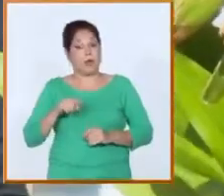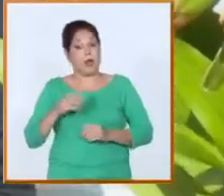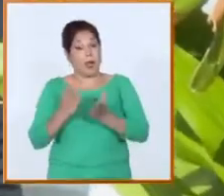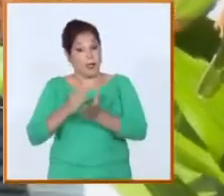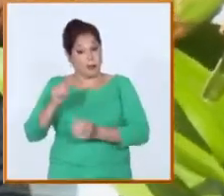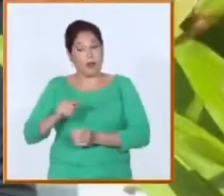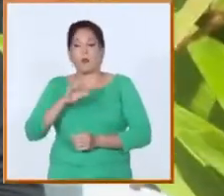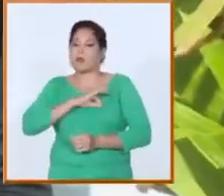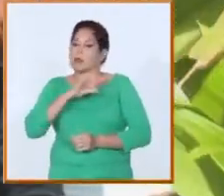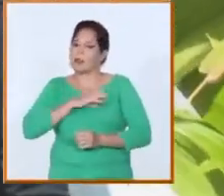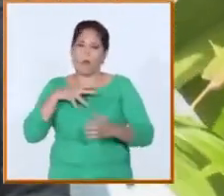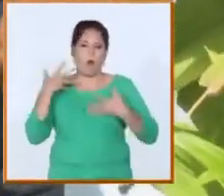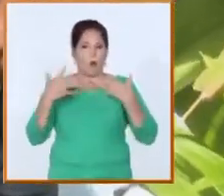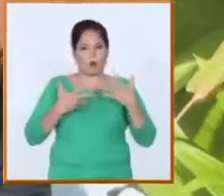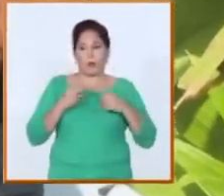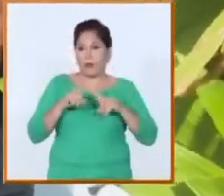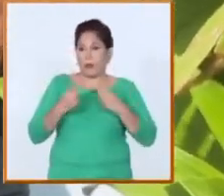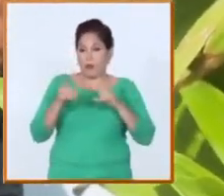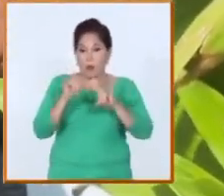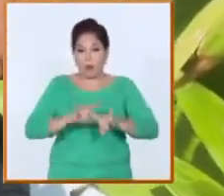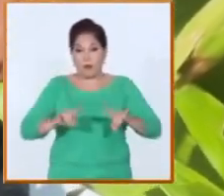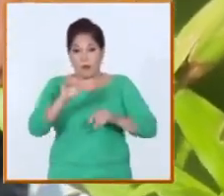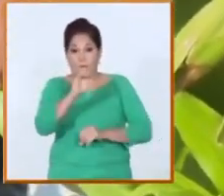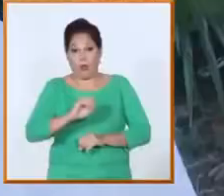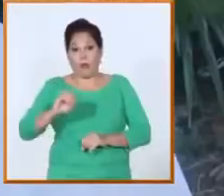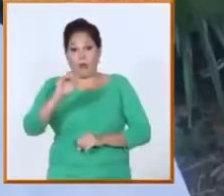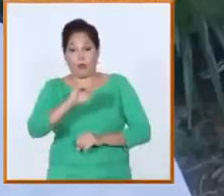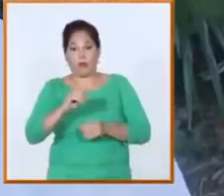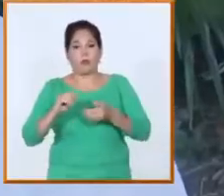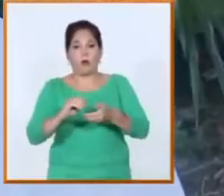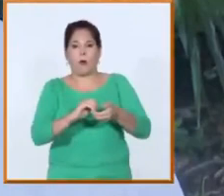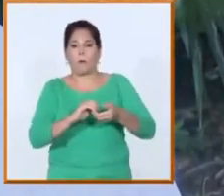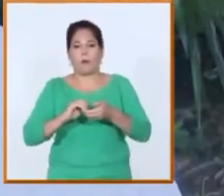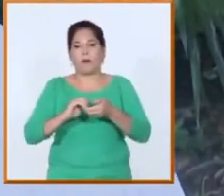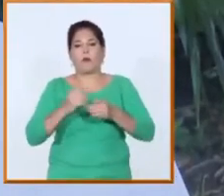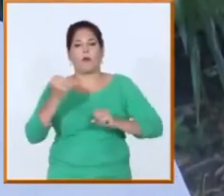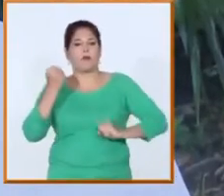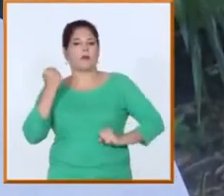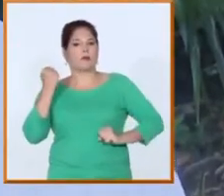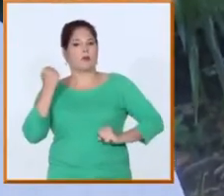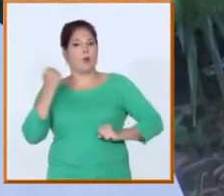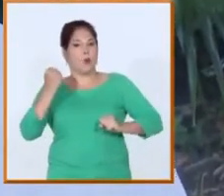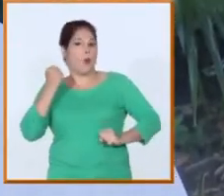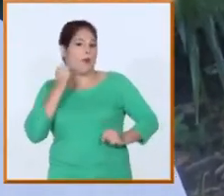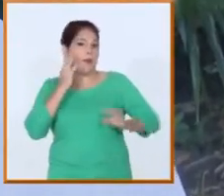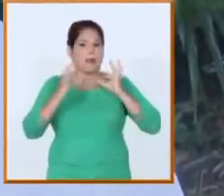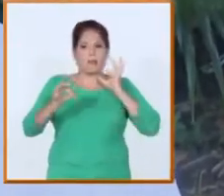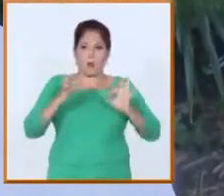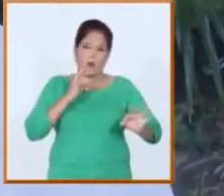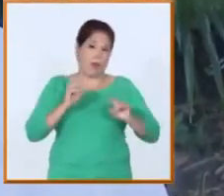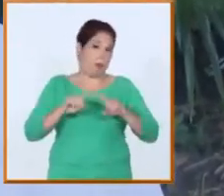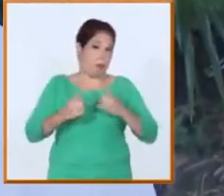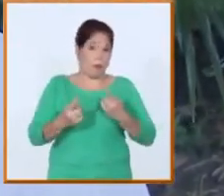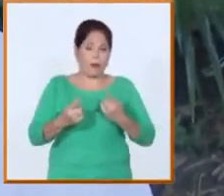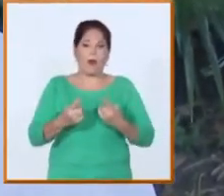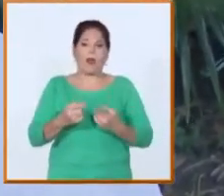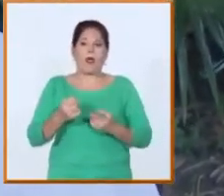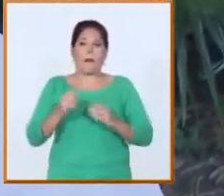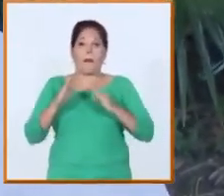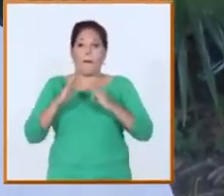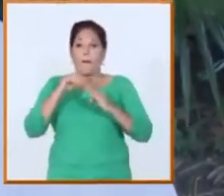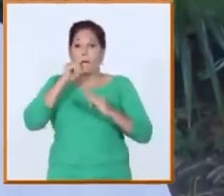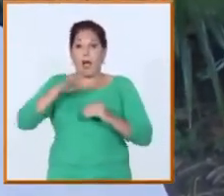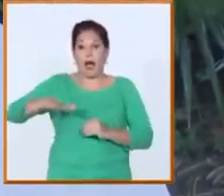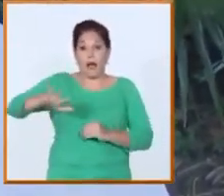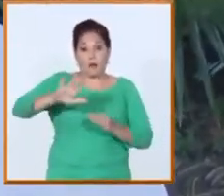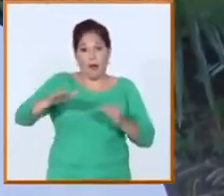con la labor que ha hecho la Universidad de Oriente con estos compañeros del PROCED ya también que nos ha afectado mucho también a los barrios aledaños que tenemos